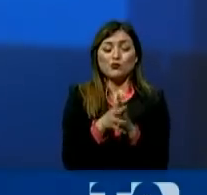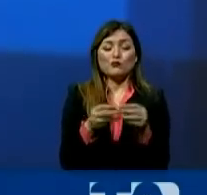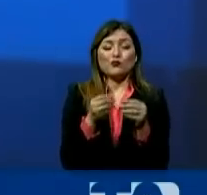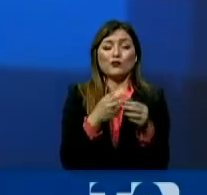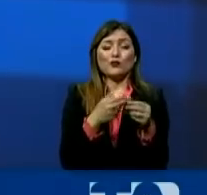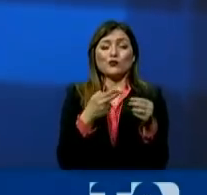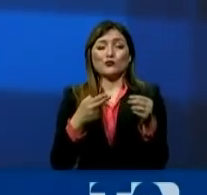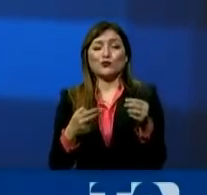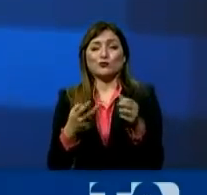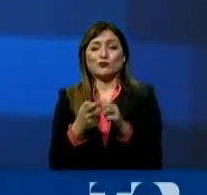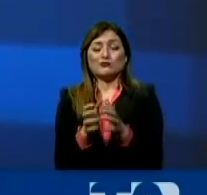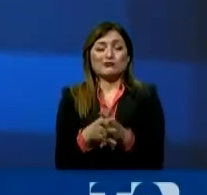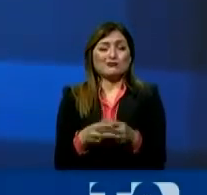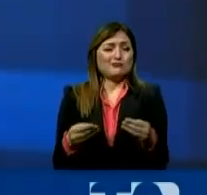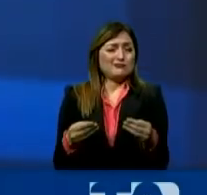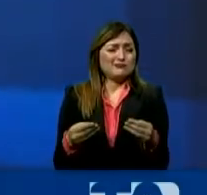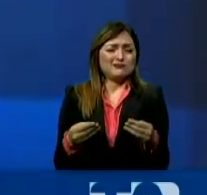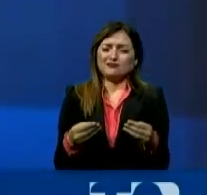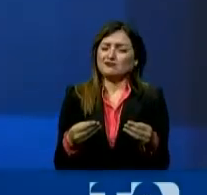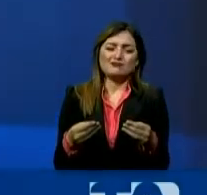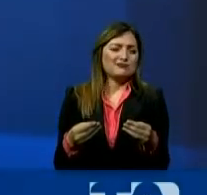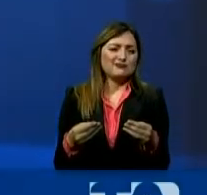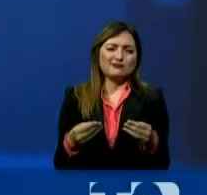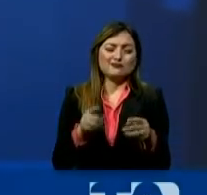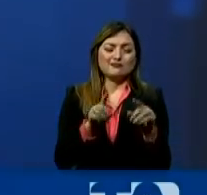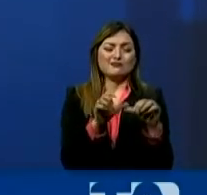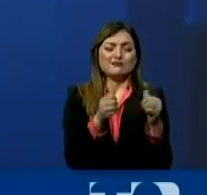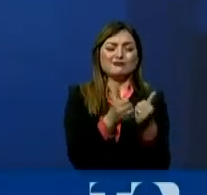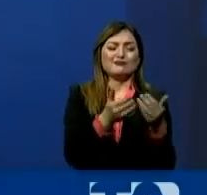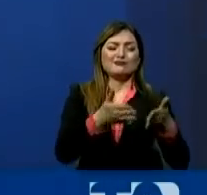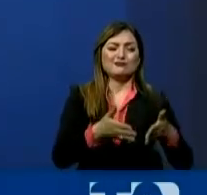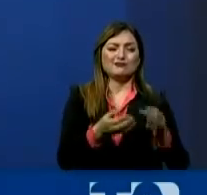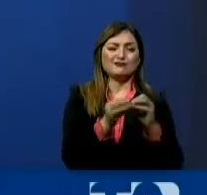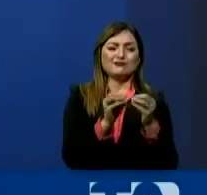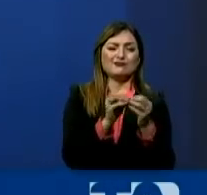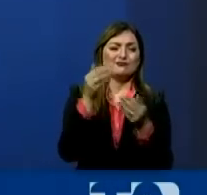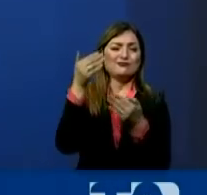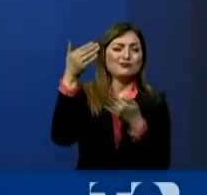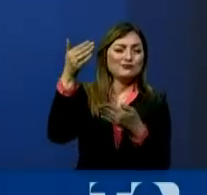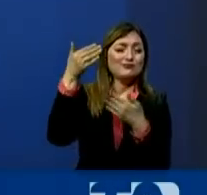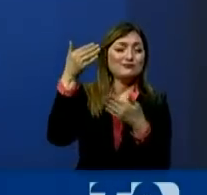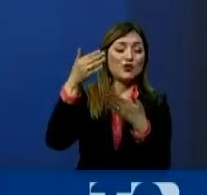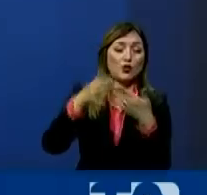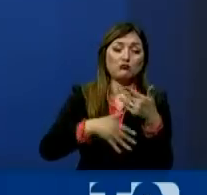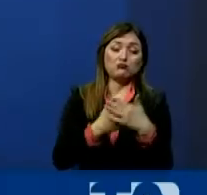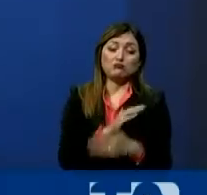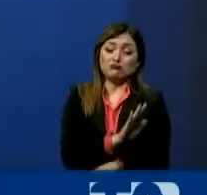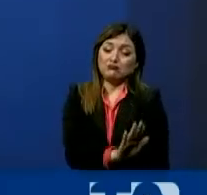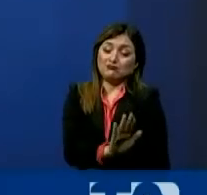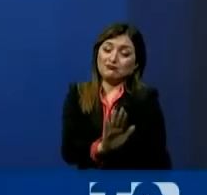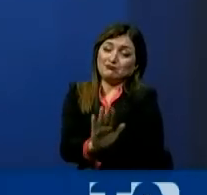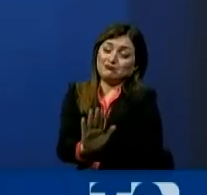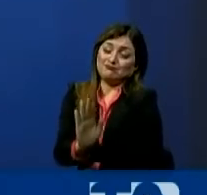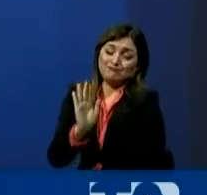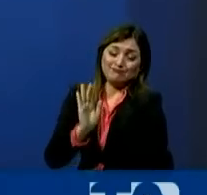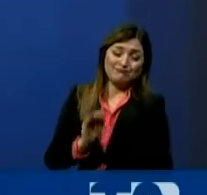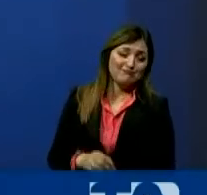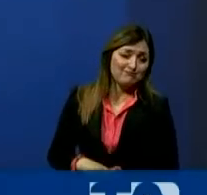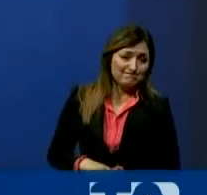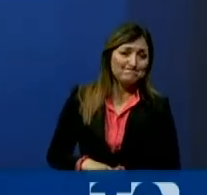Aquí existen asambleístas, existen bancadas, y todas ellas tienen que